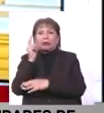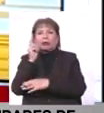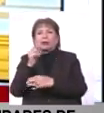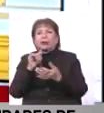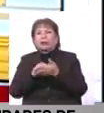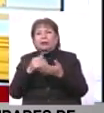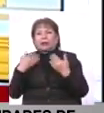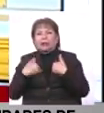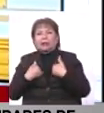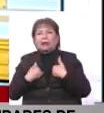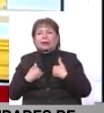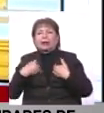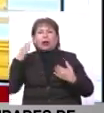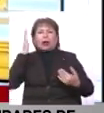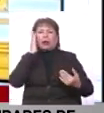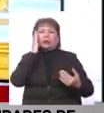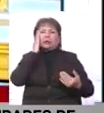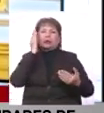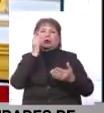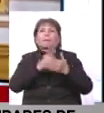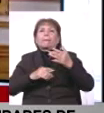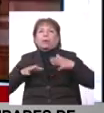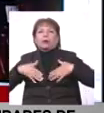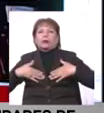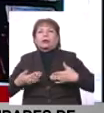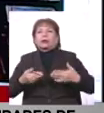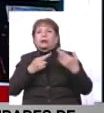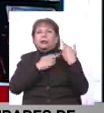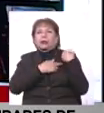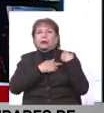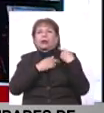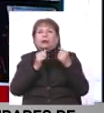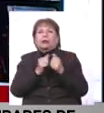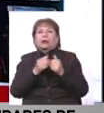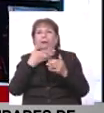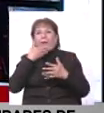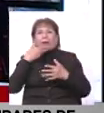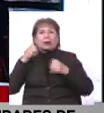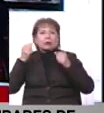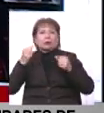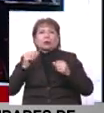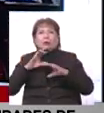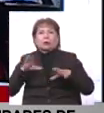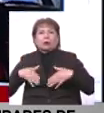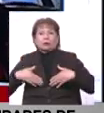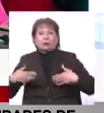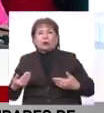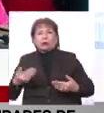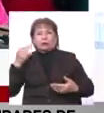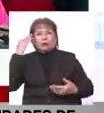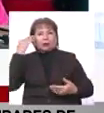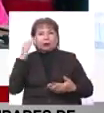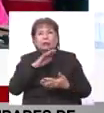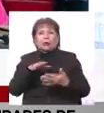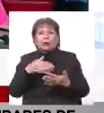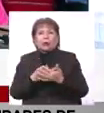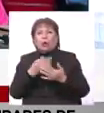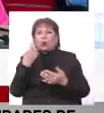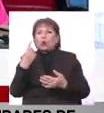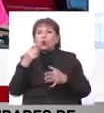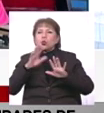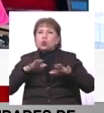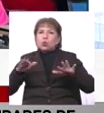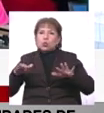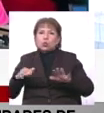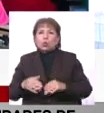O sea, que tengan ese conocimiento y poder tratar los casos con la mayor capacidad que se pueda. Porque tú sabes que tratar a un niño es